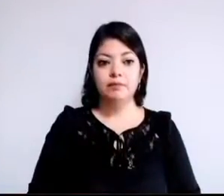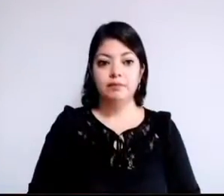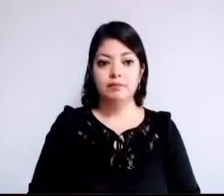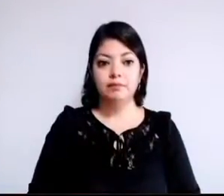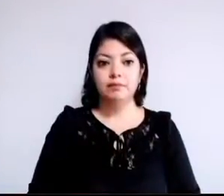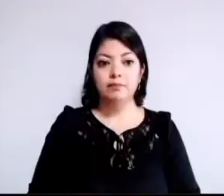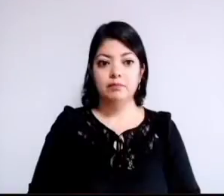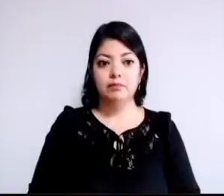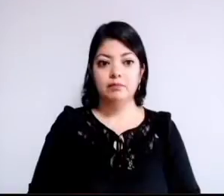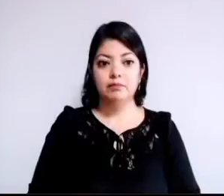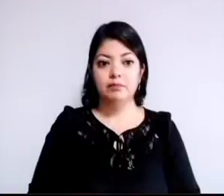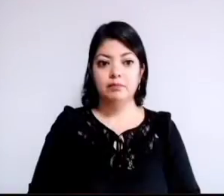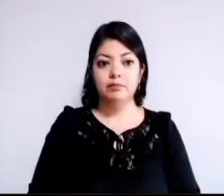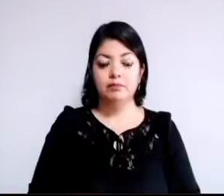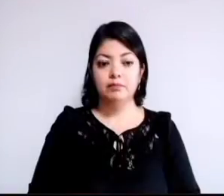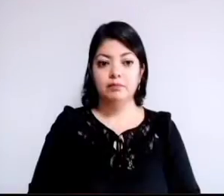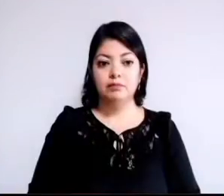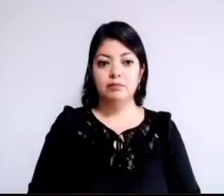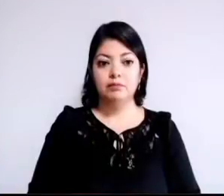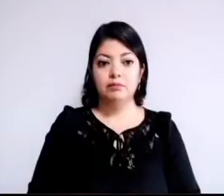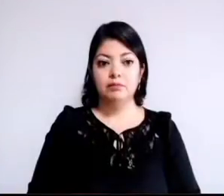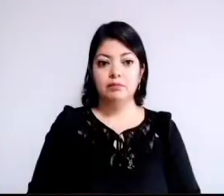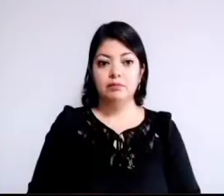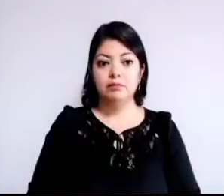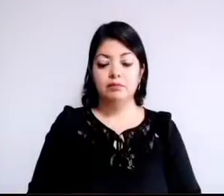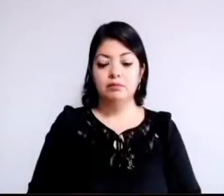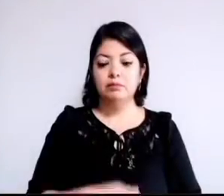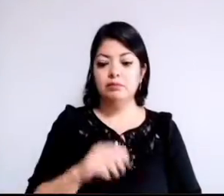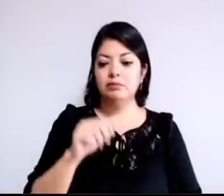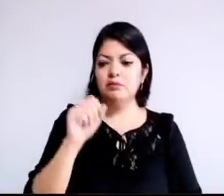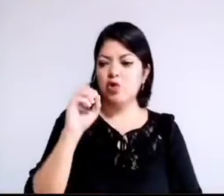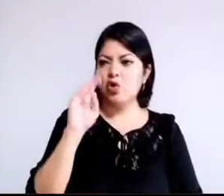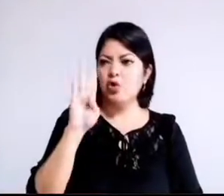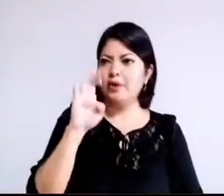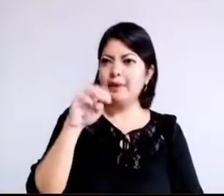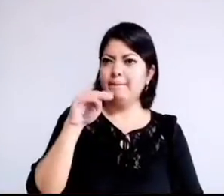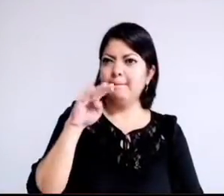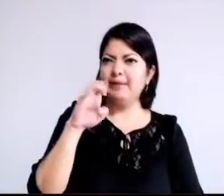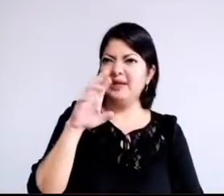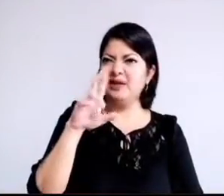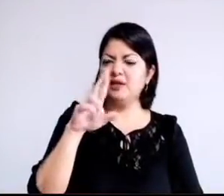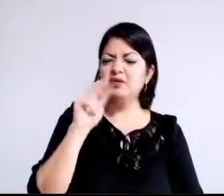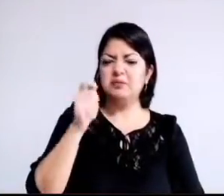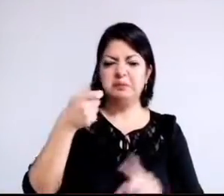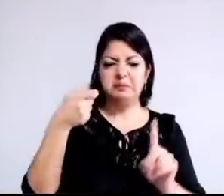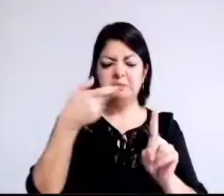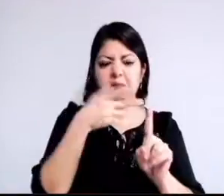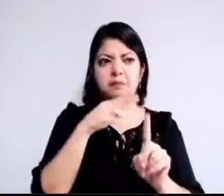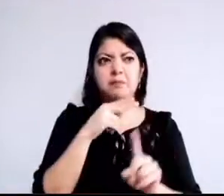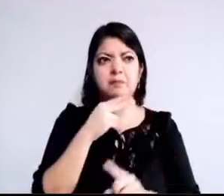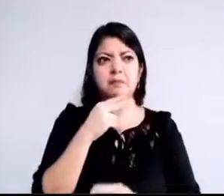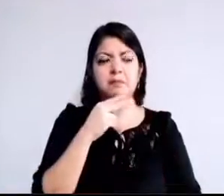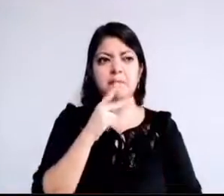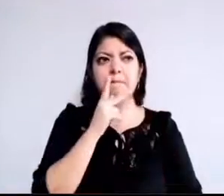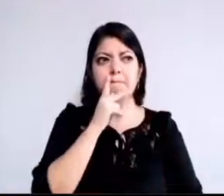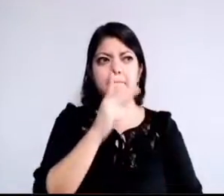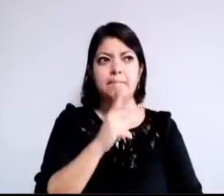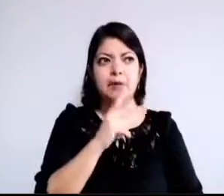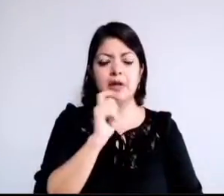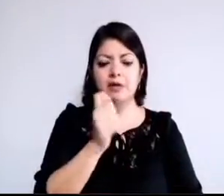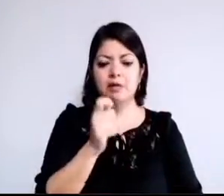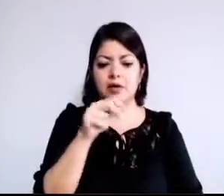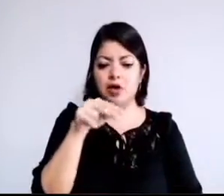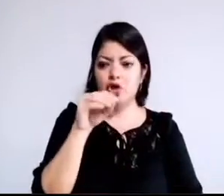Movember, anglicismo que surge de combinar las palabras november por el mes de